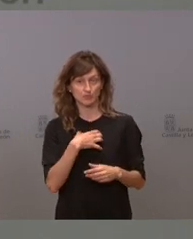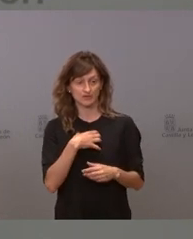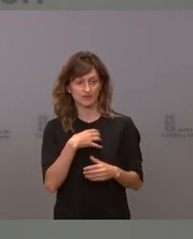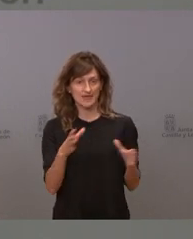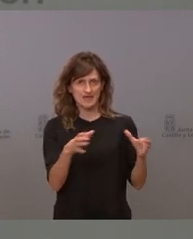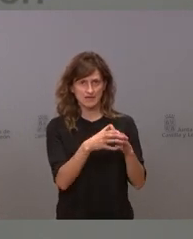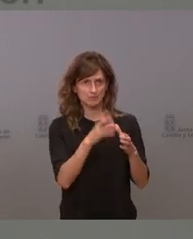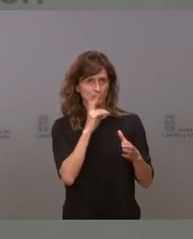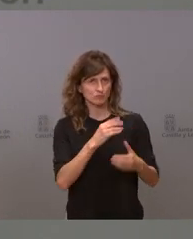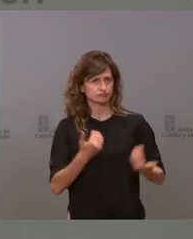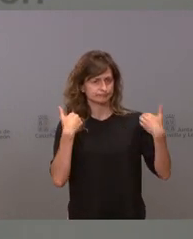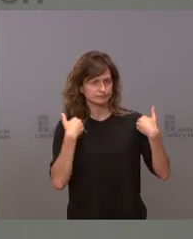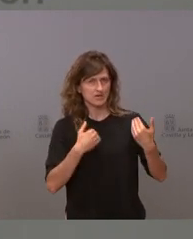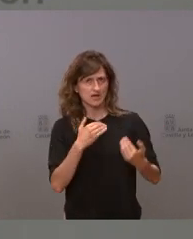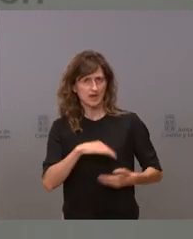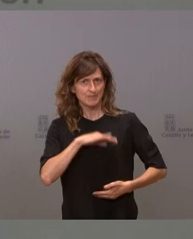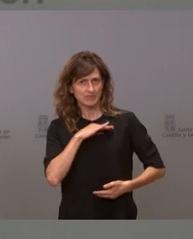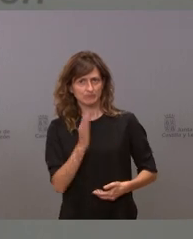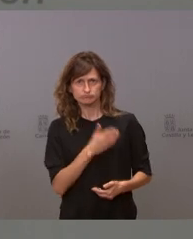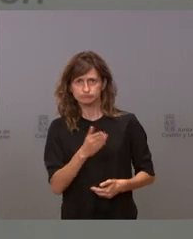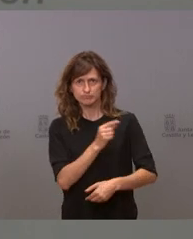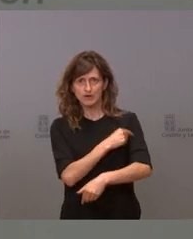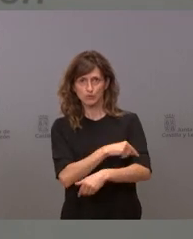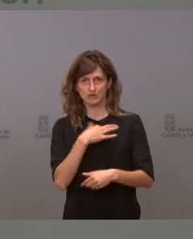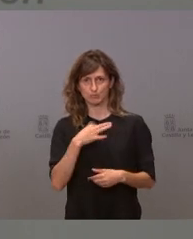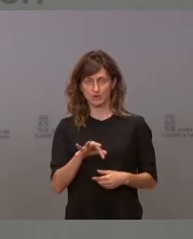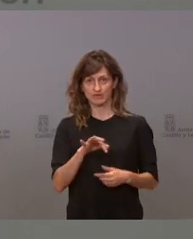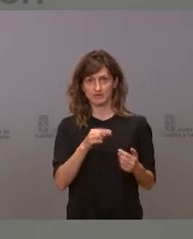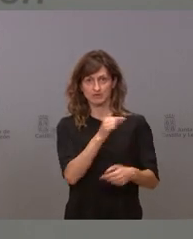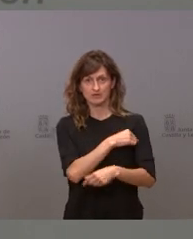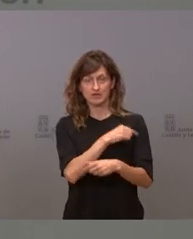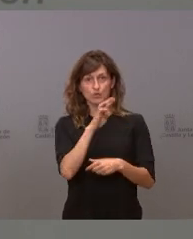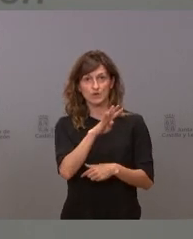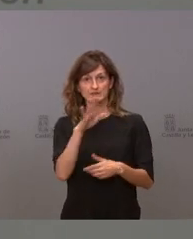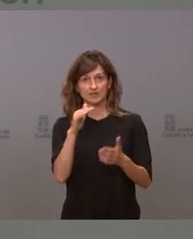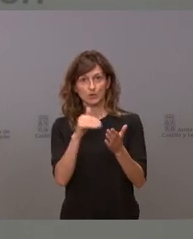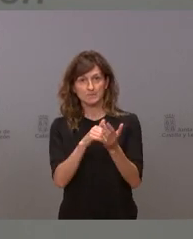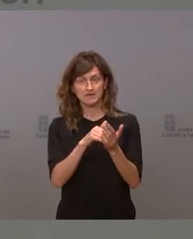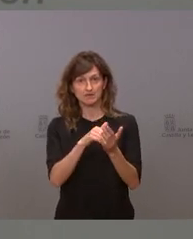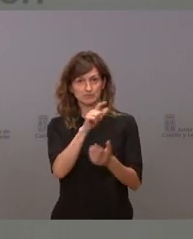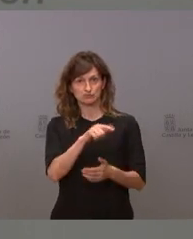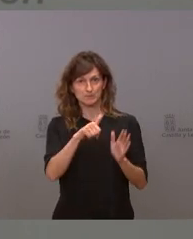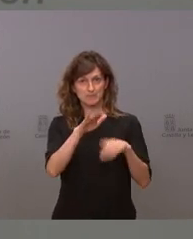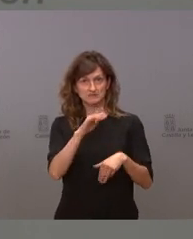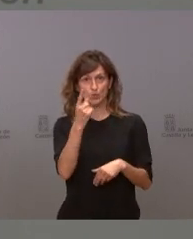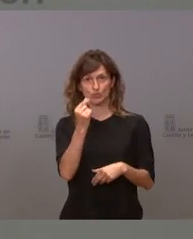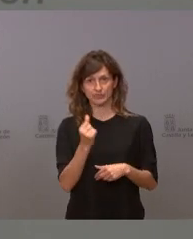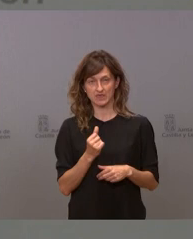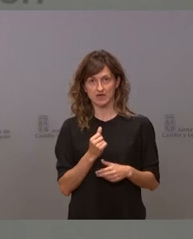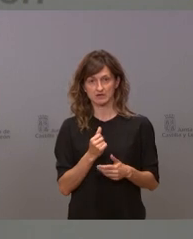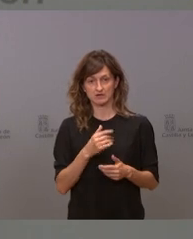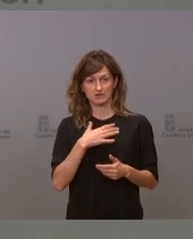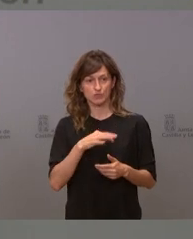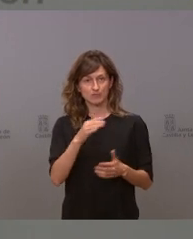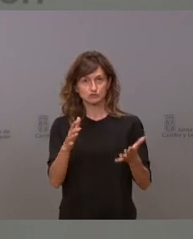su capacidad de vacunación hemos vacunado más de 45.000 personas en un solo día podemos vacunar a toda la